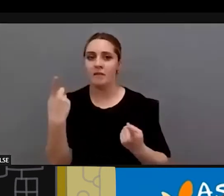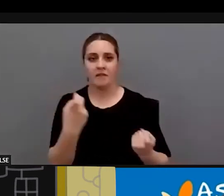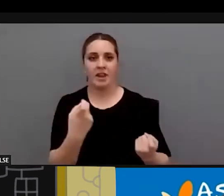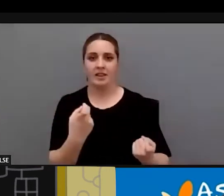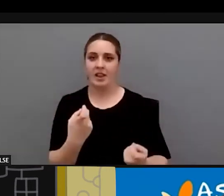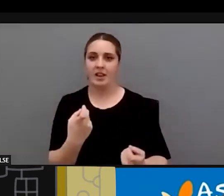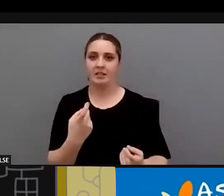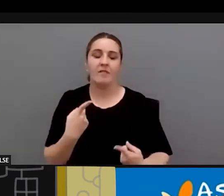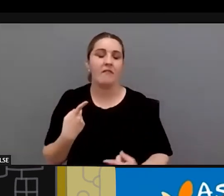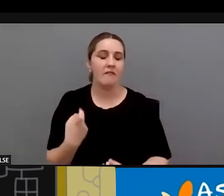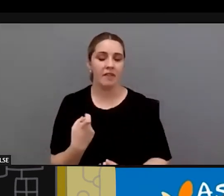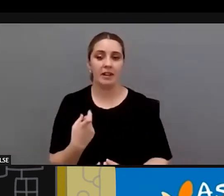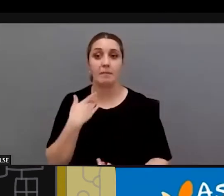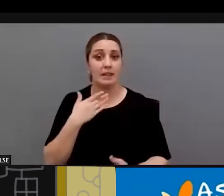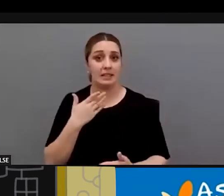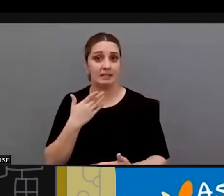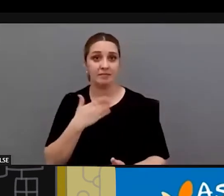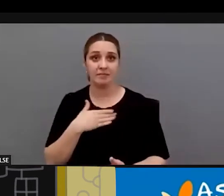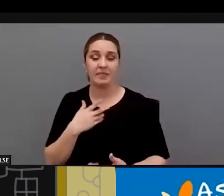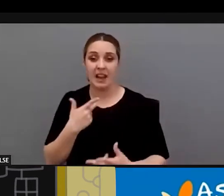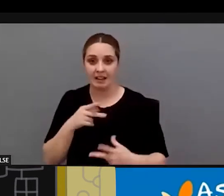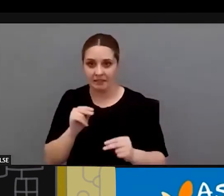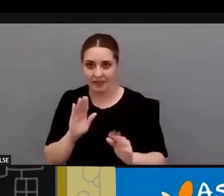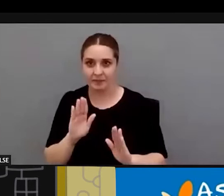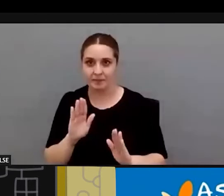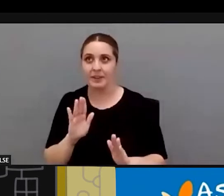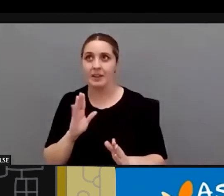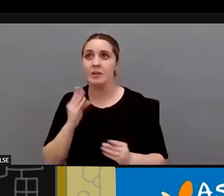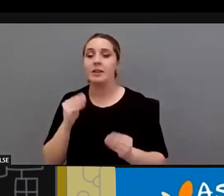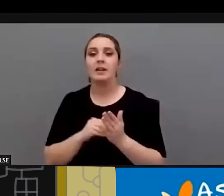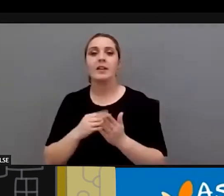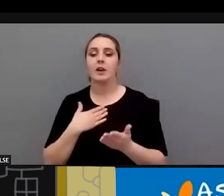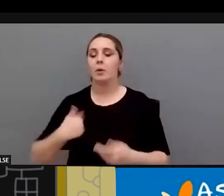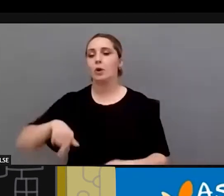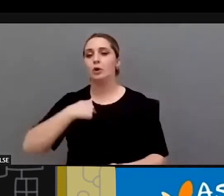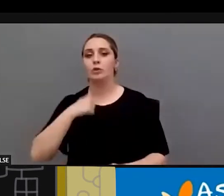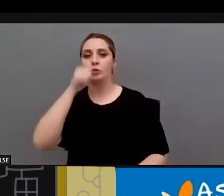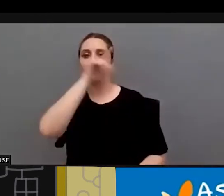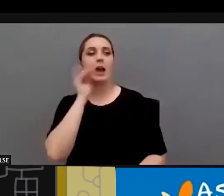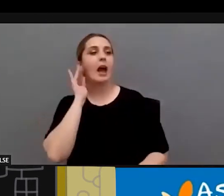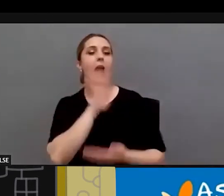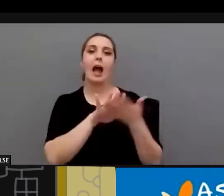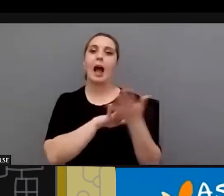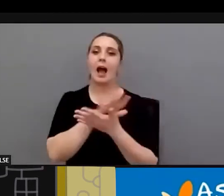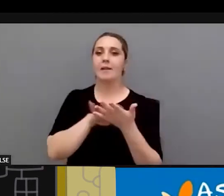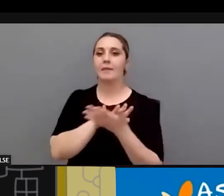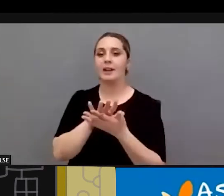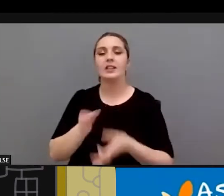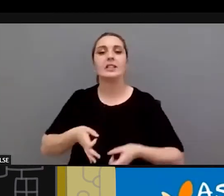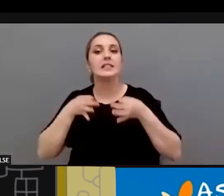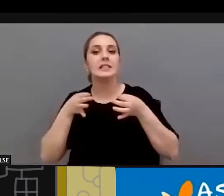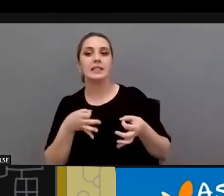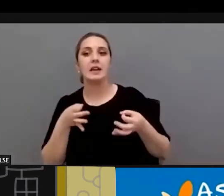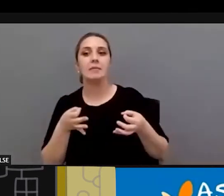luego si me permitís y ya termino a veces como estamos entre nosotras y entre nosotros hablando siempre y